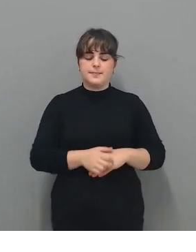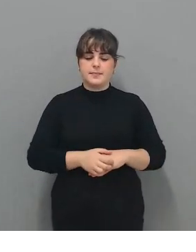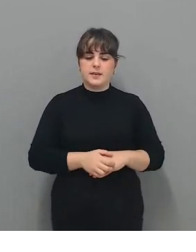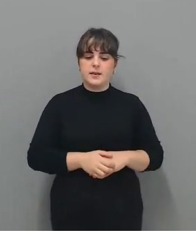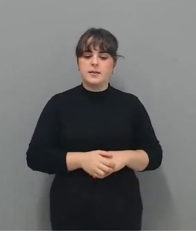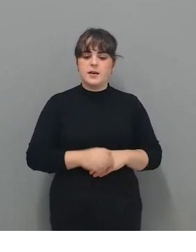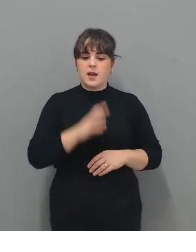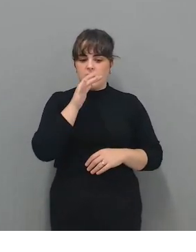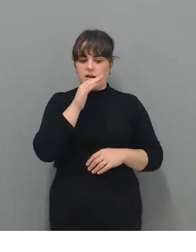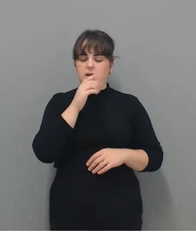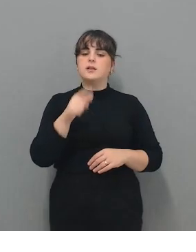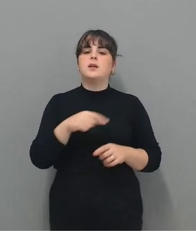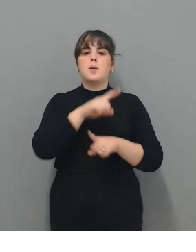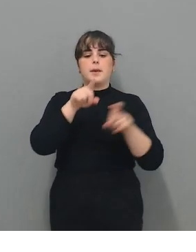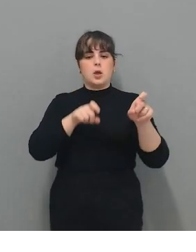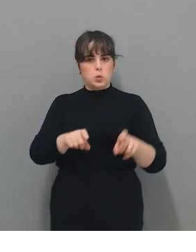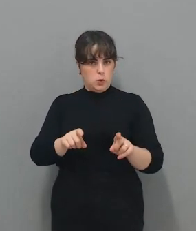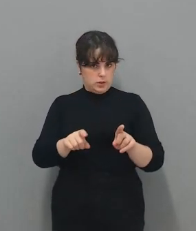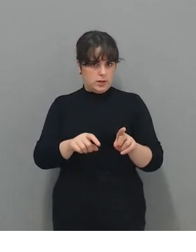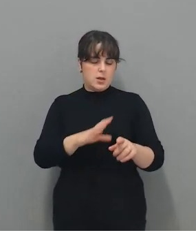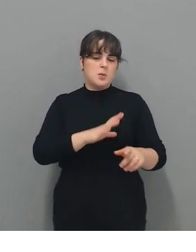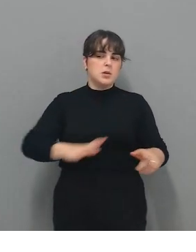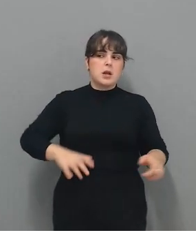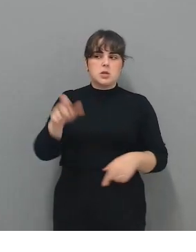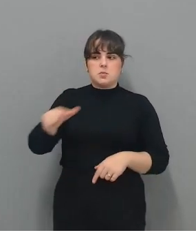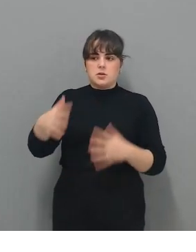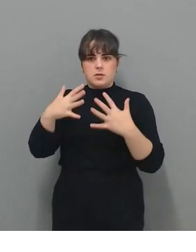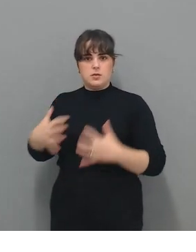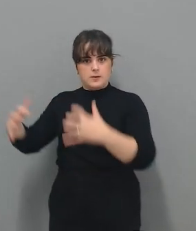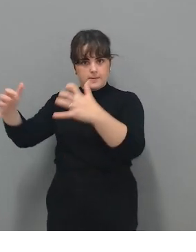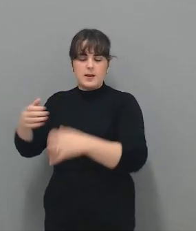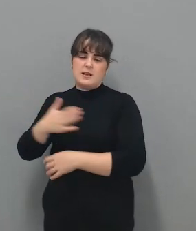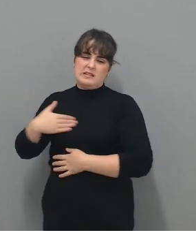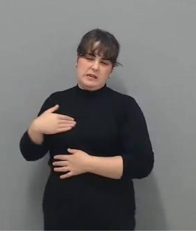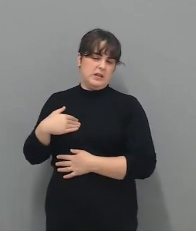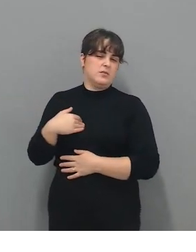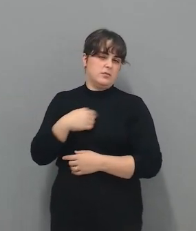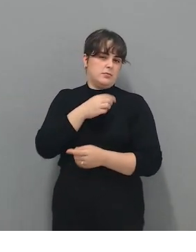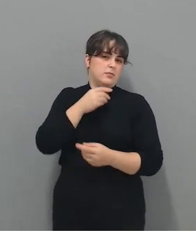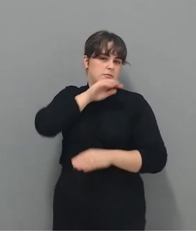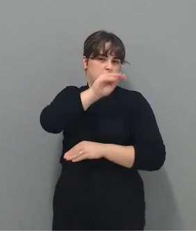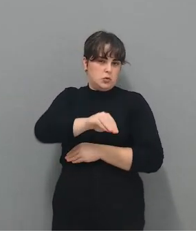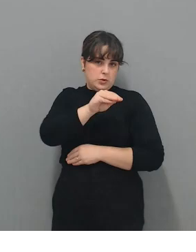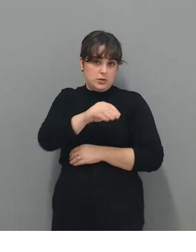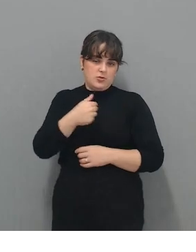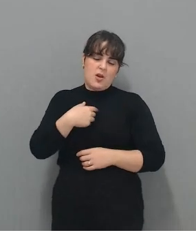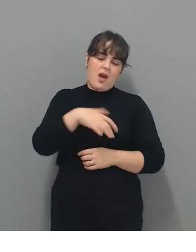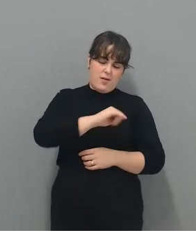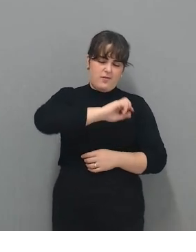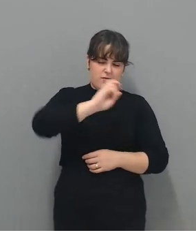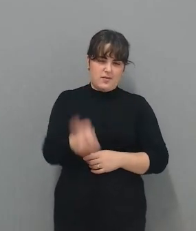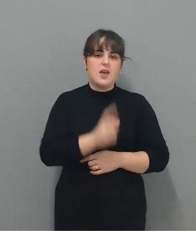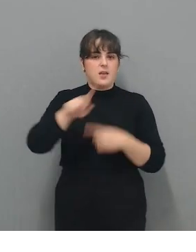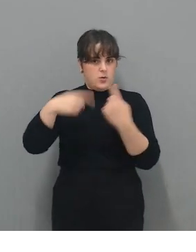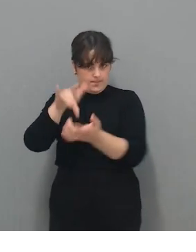Enseguida abriremos turno de preguntas, por si alguna de las personas aquí presentes quiere plantear alguna. Yo ya tengo varias, Ana. Después iremos con ellas.